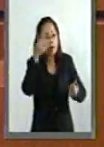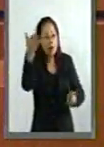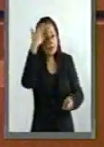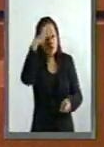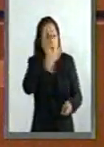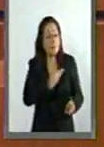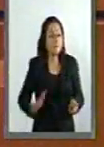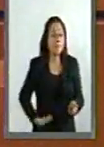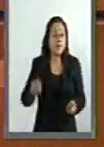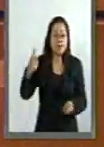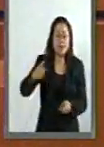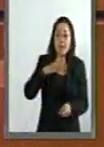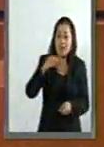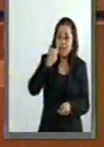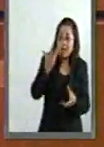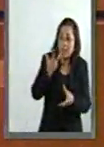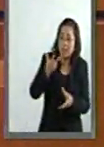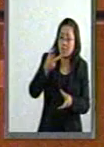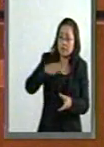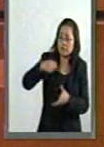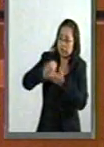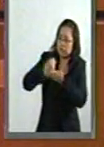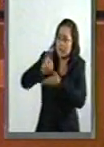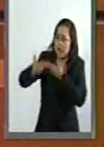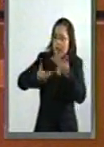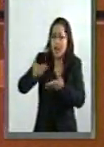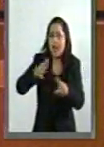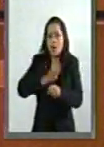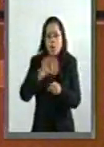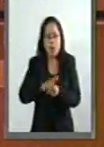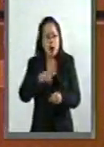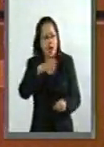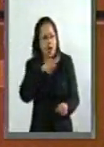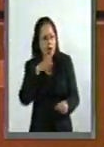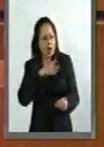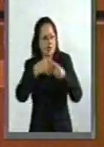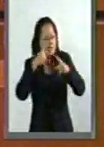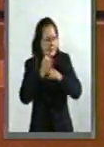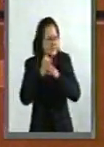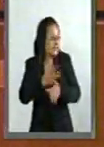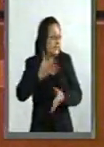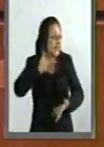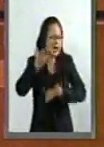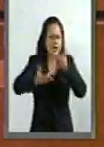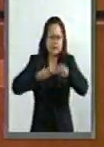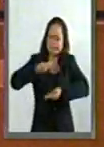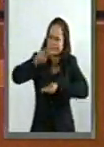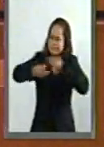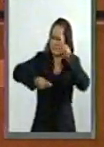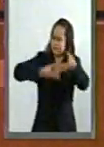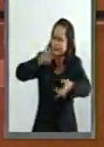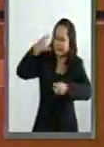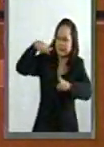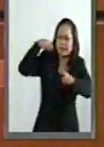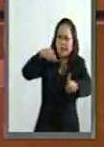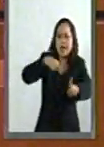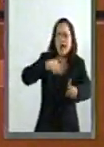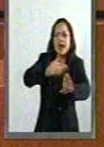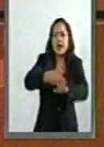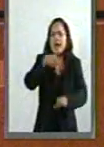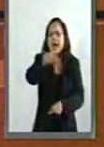Peña, productor de la obra. Saca sus dardos envenenados y los avienta contra uno de los